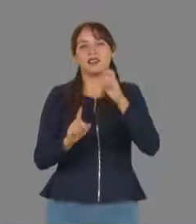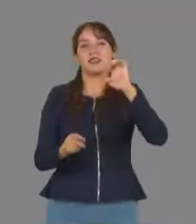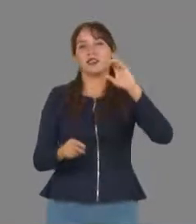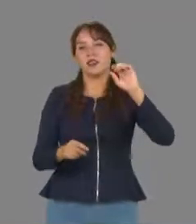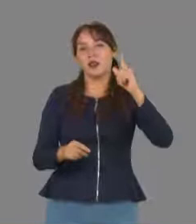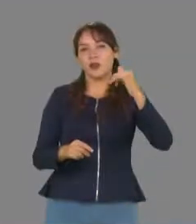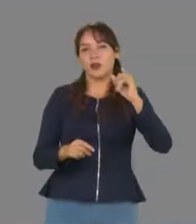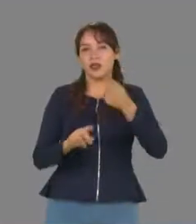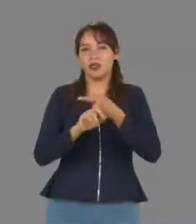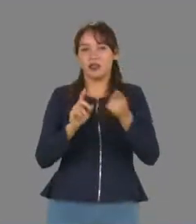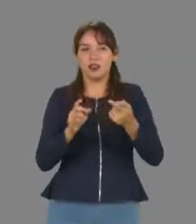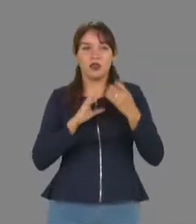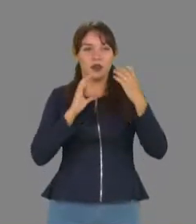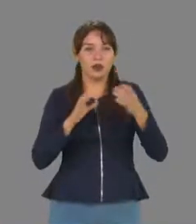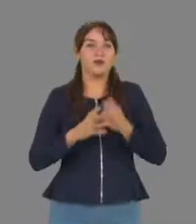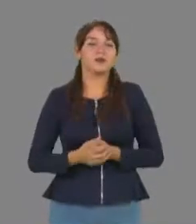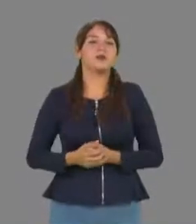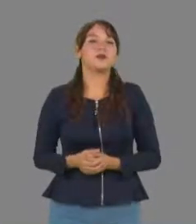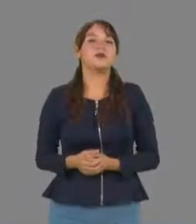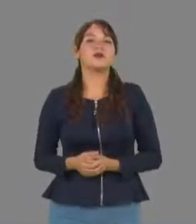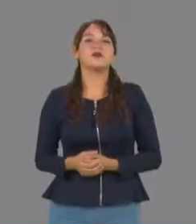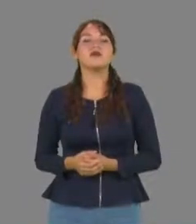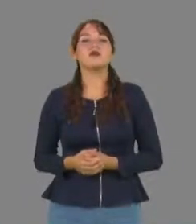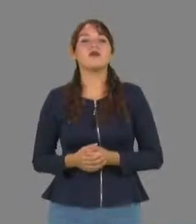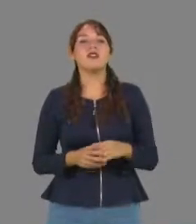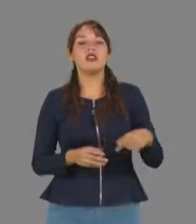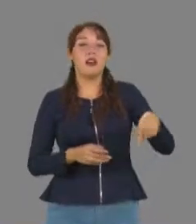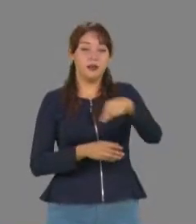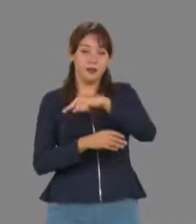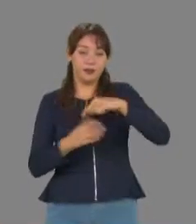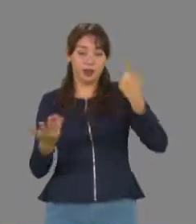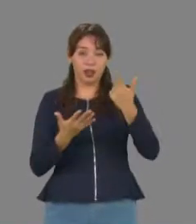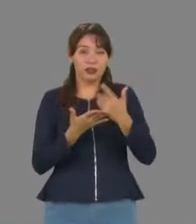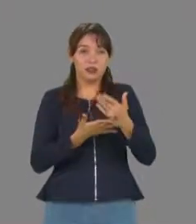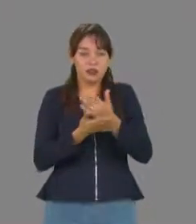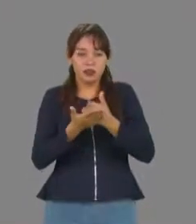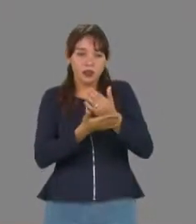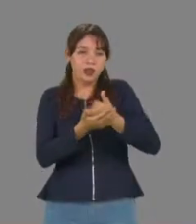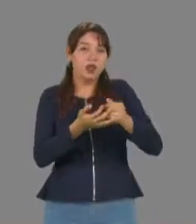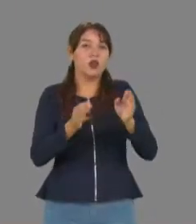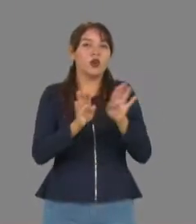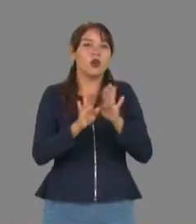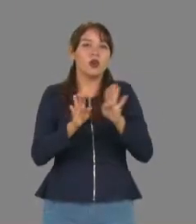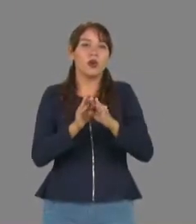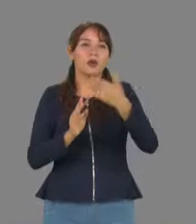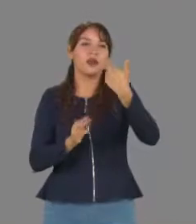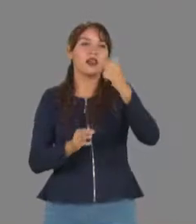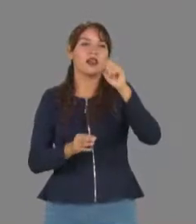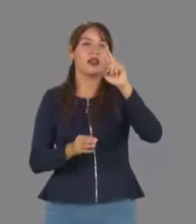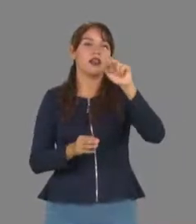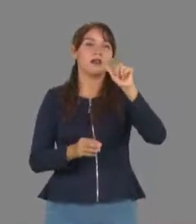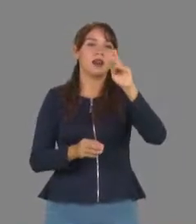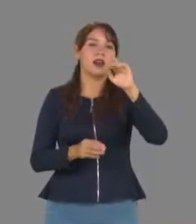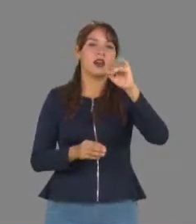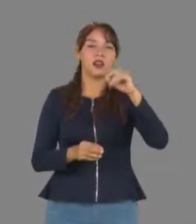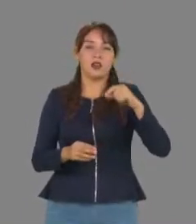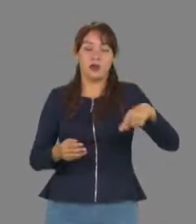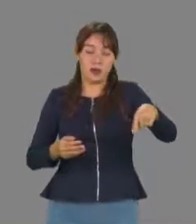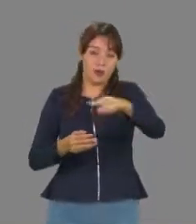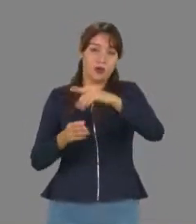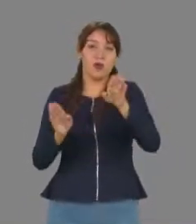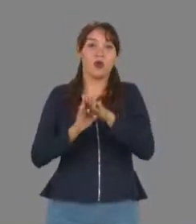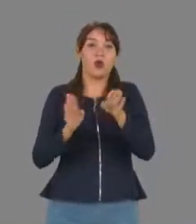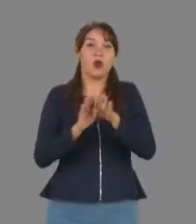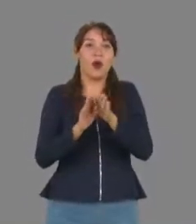y los recursos naturales. Particularmente estamos ahorita en la colección conocida como el herbario, el herbario es un